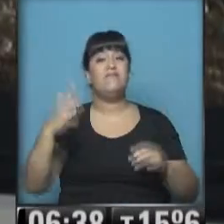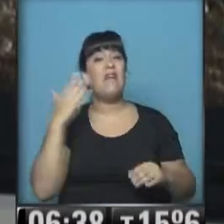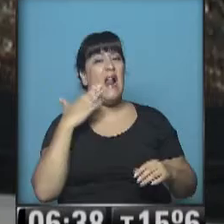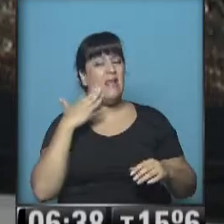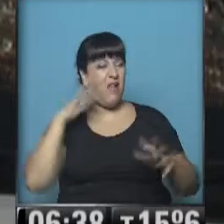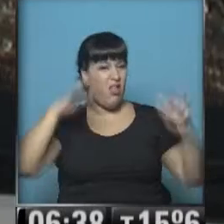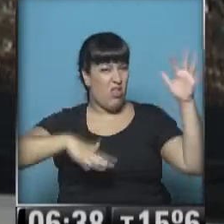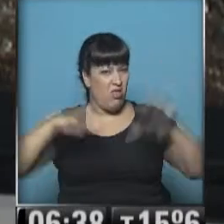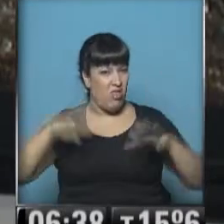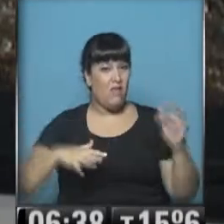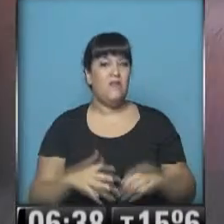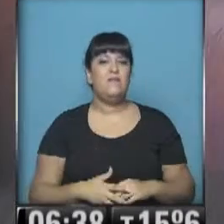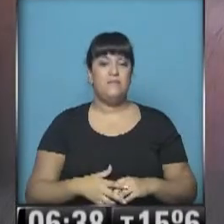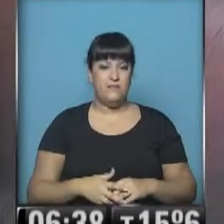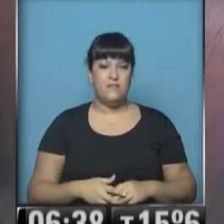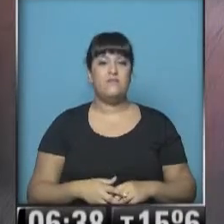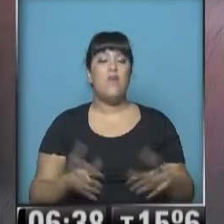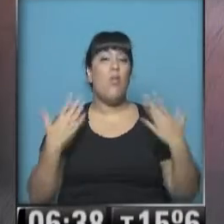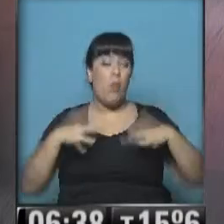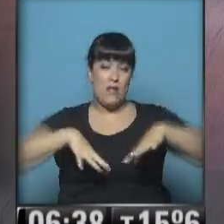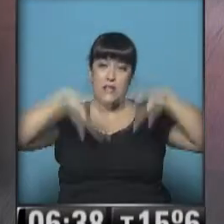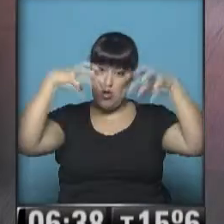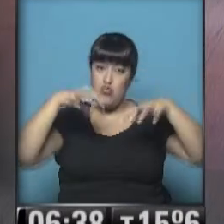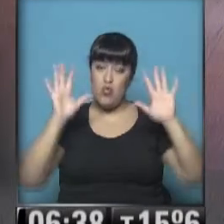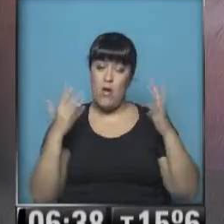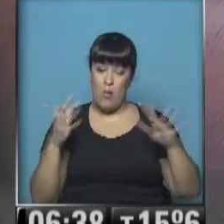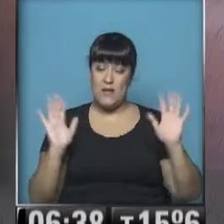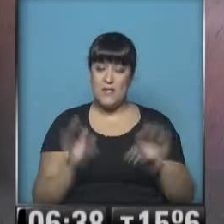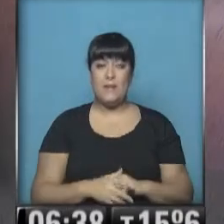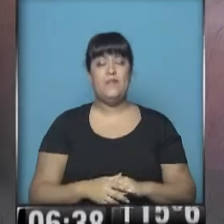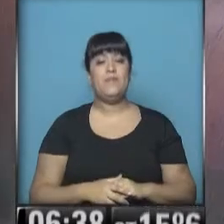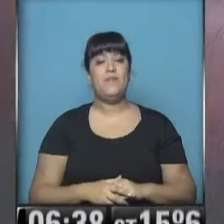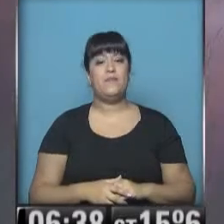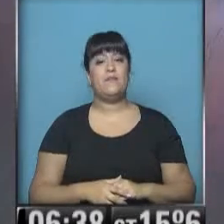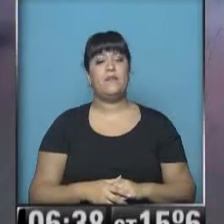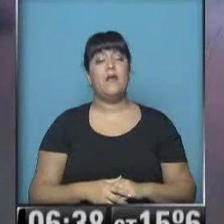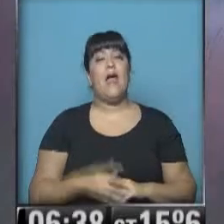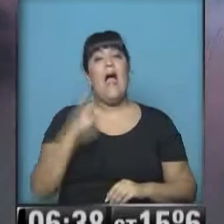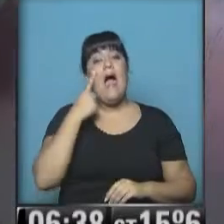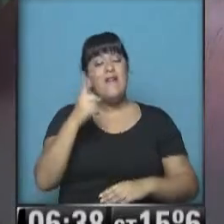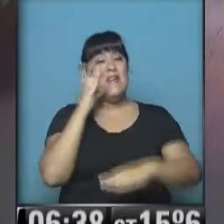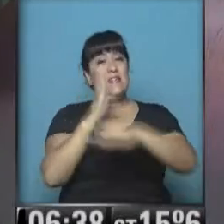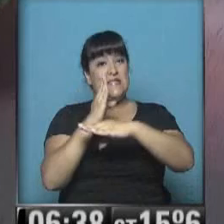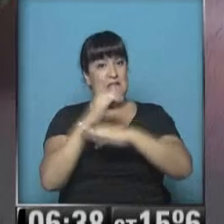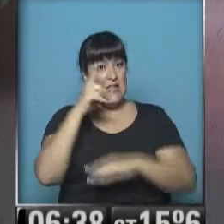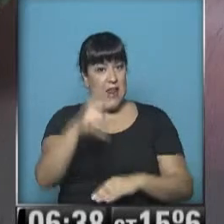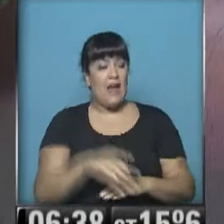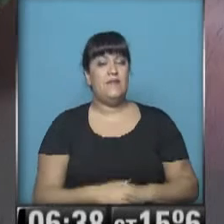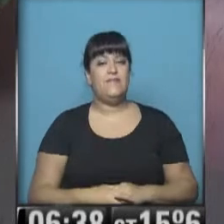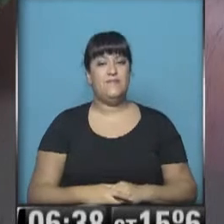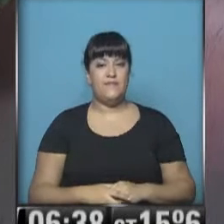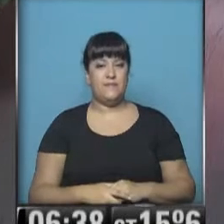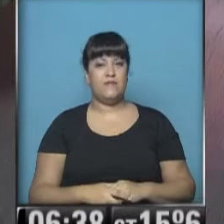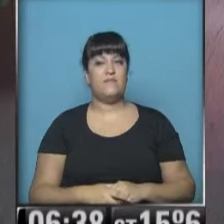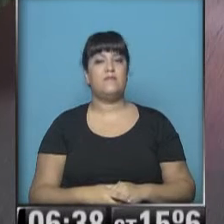tarde. Hay probabilidad de algún fenómeno, ¿eh? Bueno, vámonos a la zona central. Y aquí encontramos,